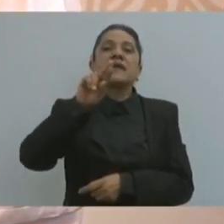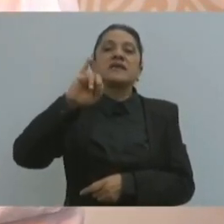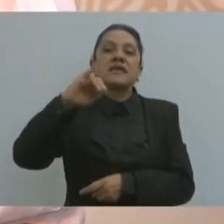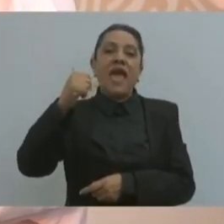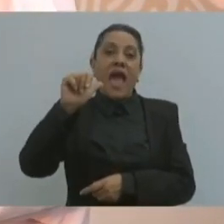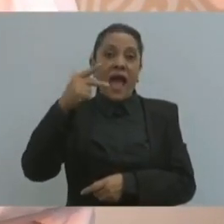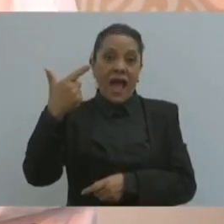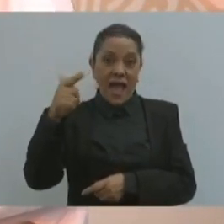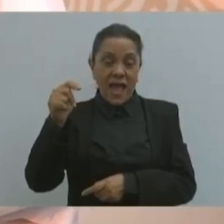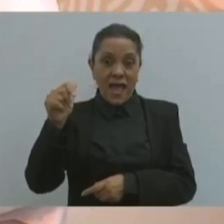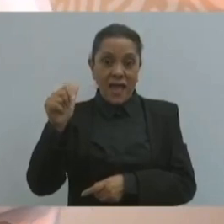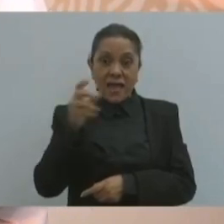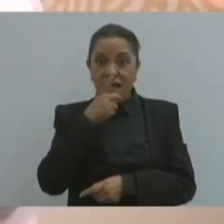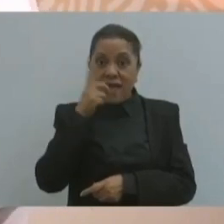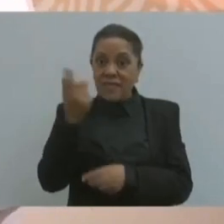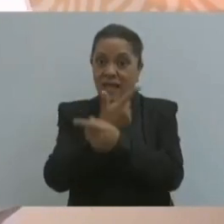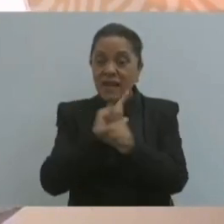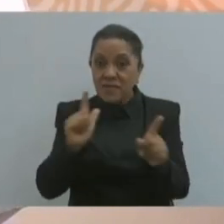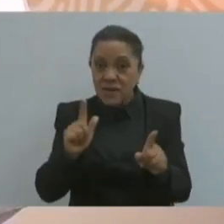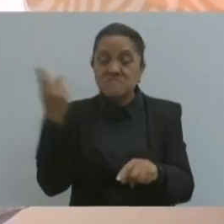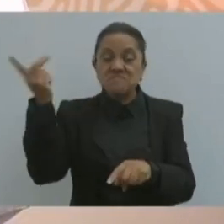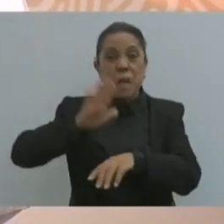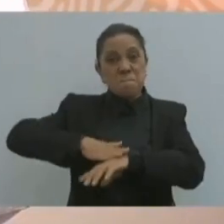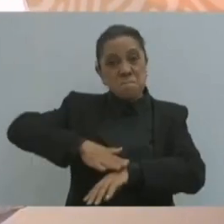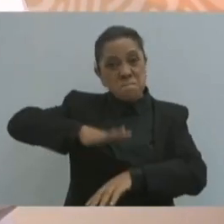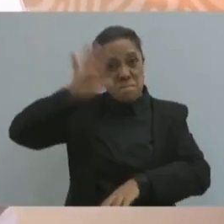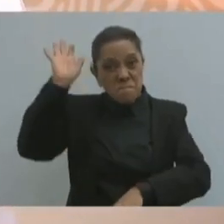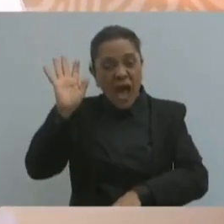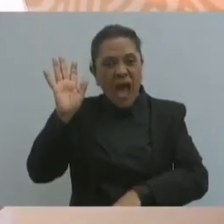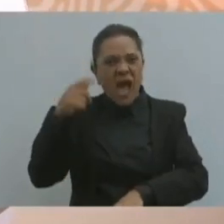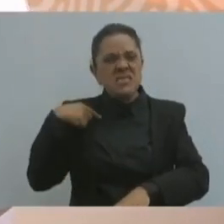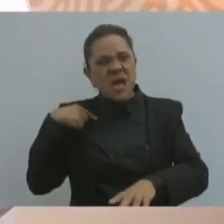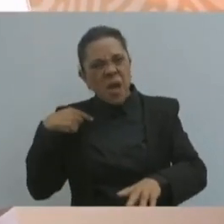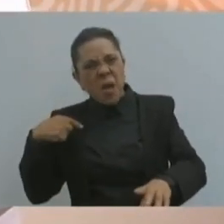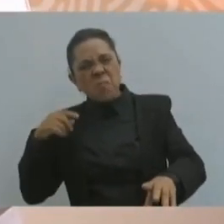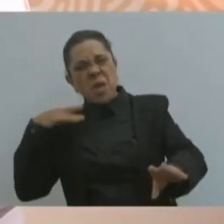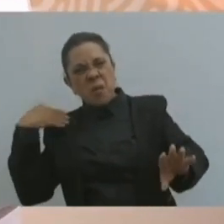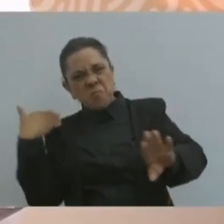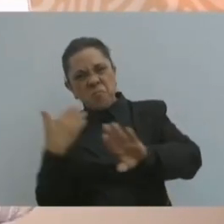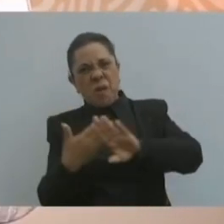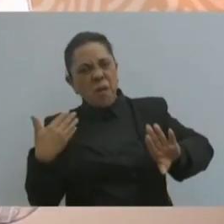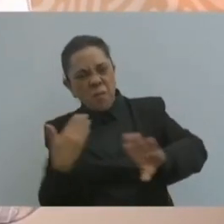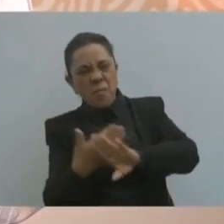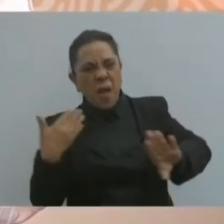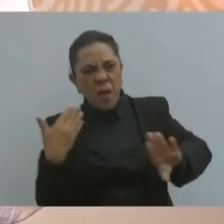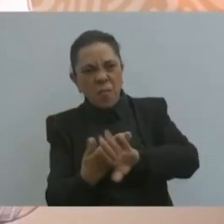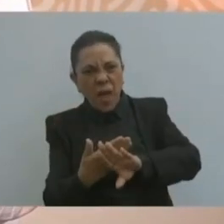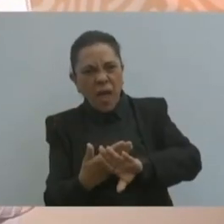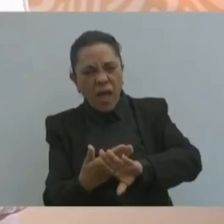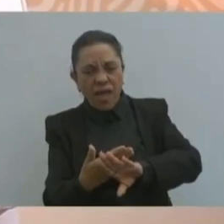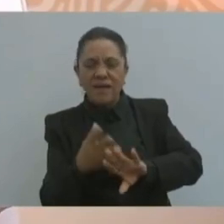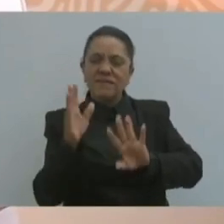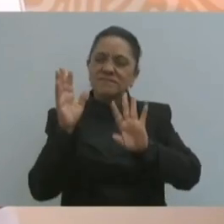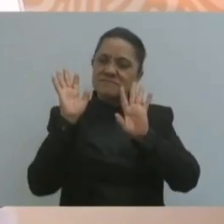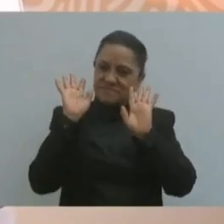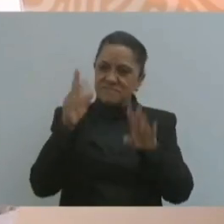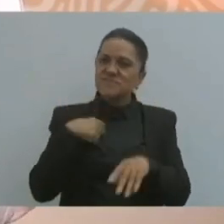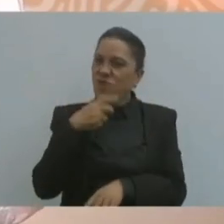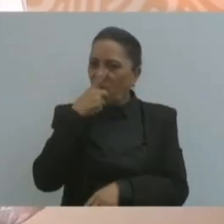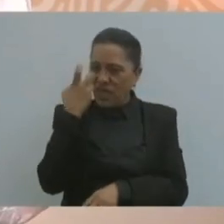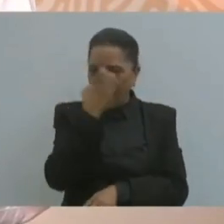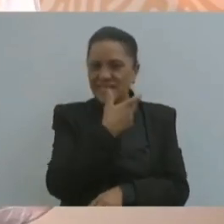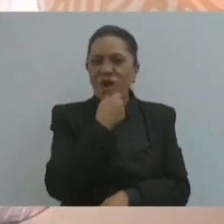decía, entre más me golpean, yo parafraseando a Ponciano